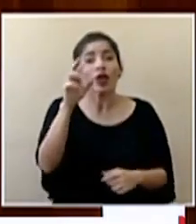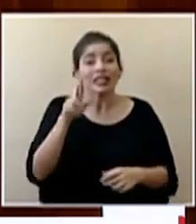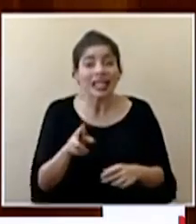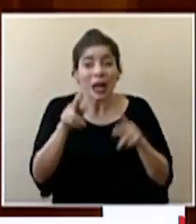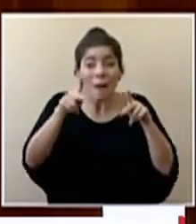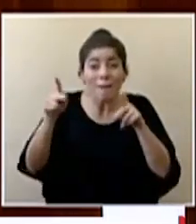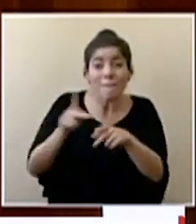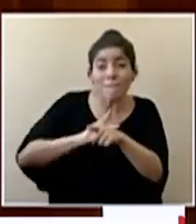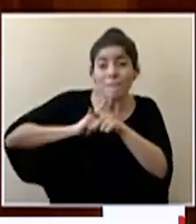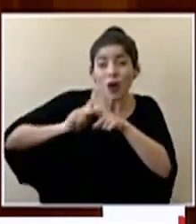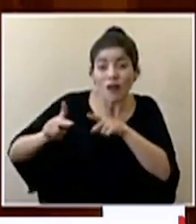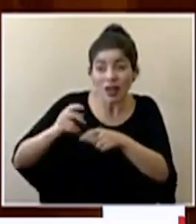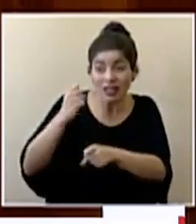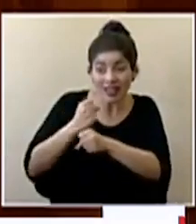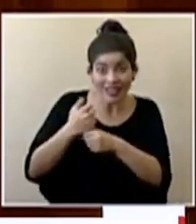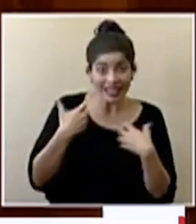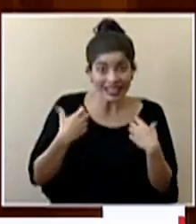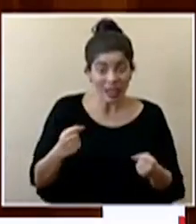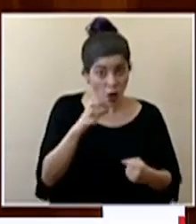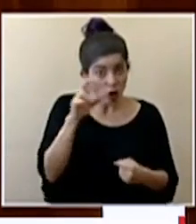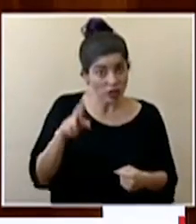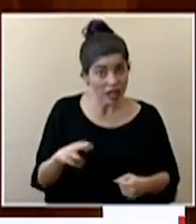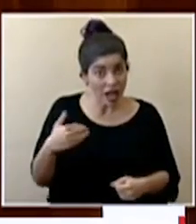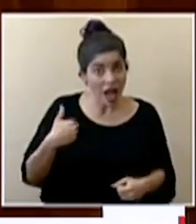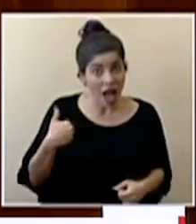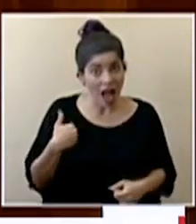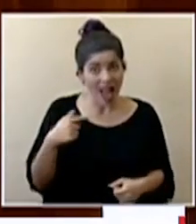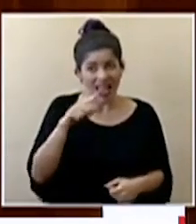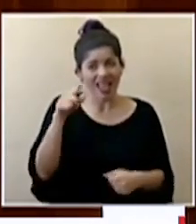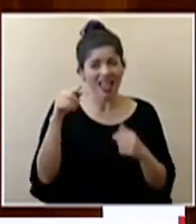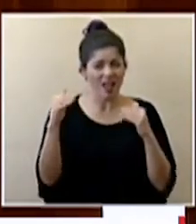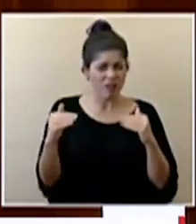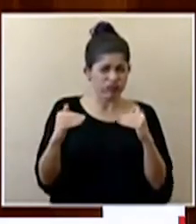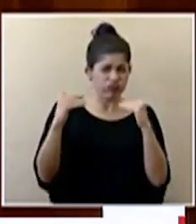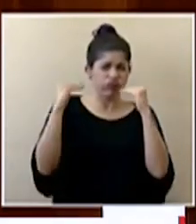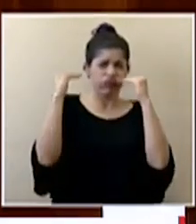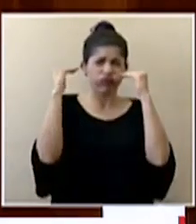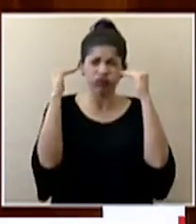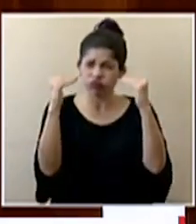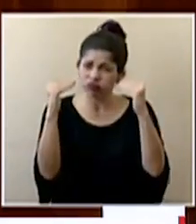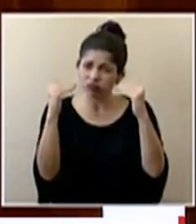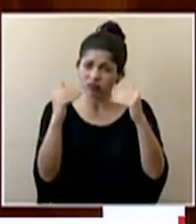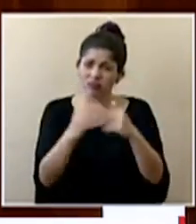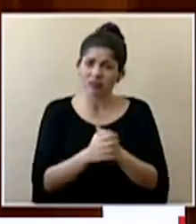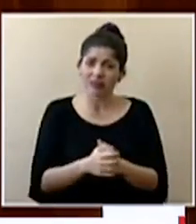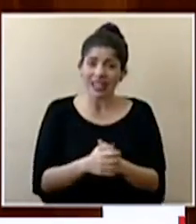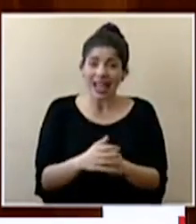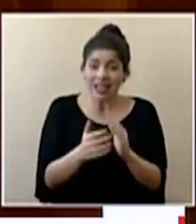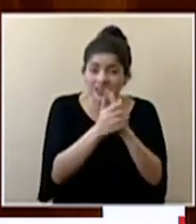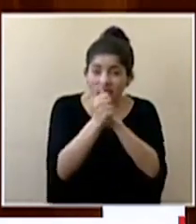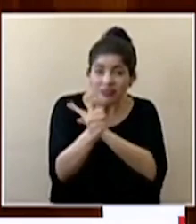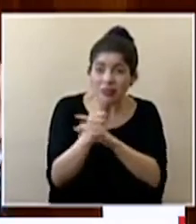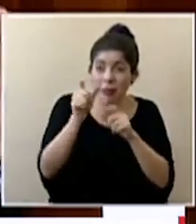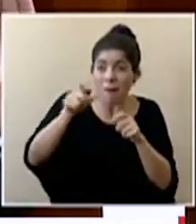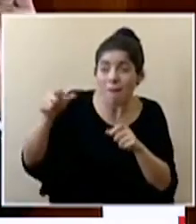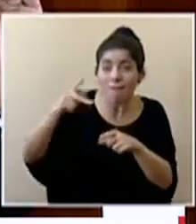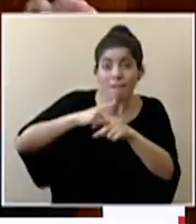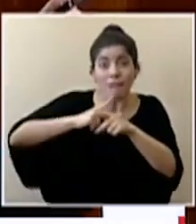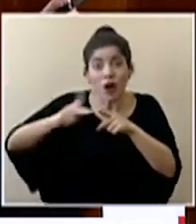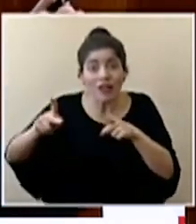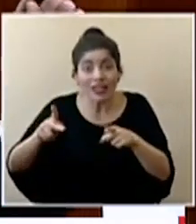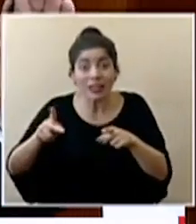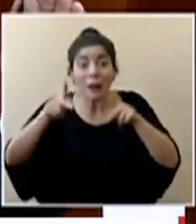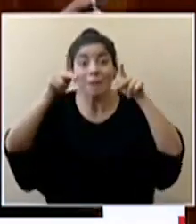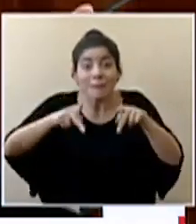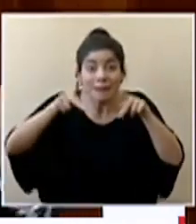profesionales que tenemos en salud son de un nivel altísimo o sea la capacidad profesional de